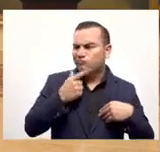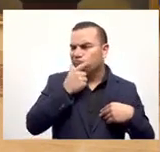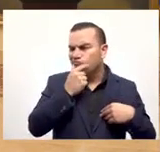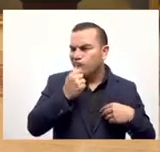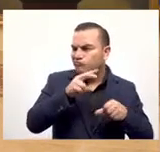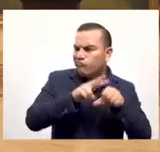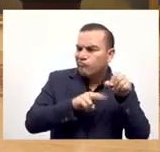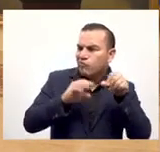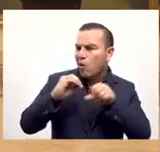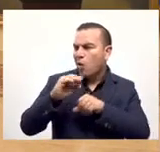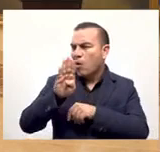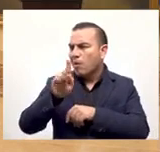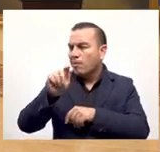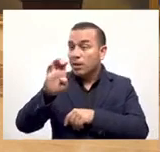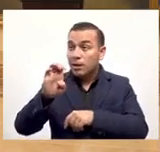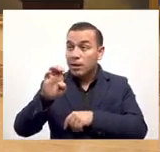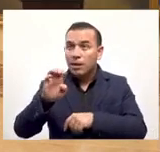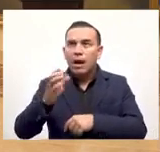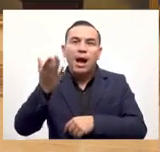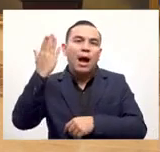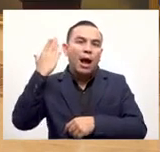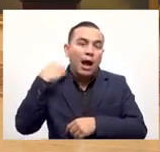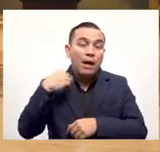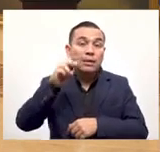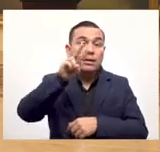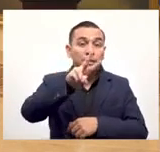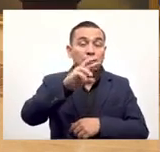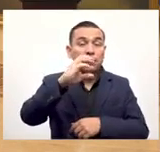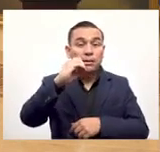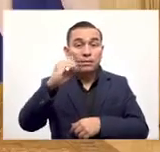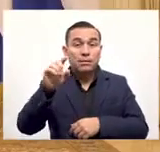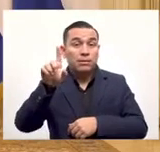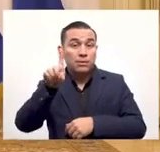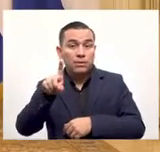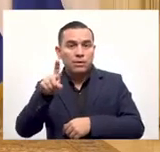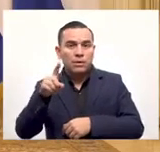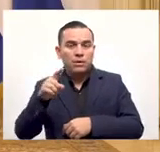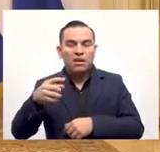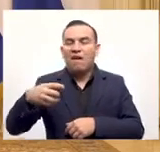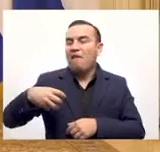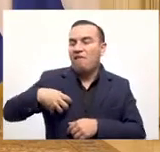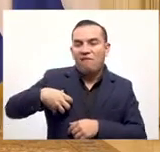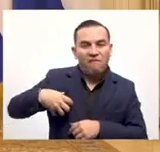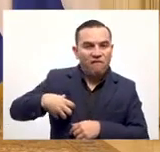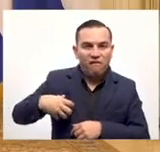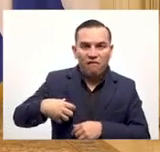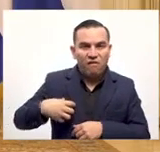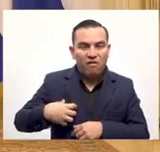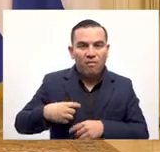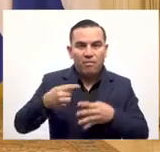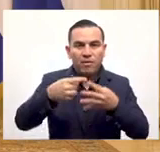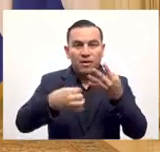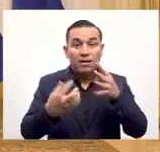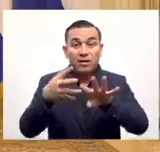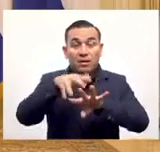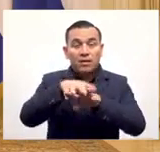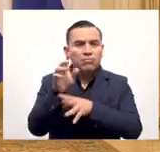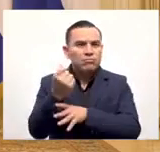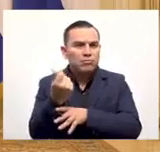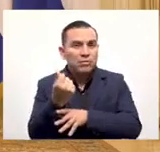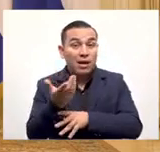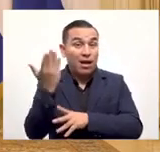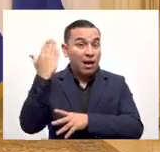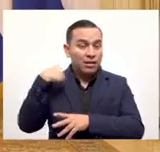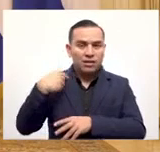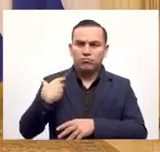dólares sin ningún problema. Ah, pero es que en el 2001 nos mintieron con la ley de integración monetaria. Sí, los que mintieron fueron ellos, los que ahora